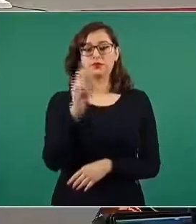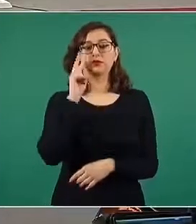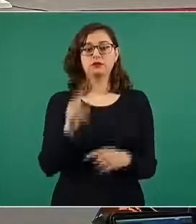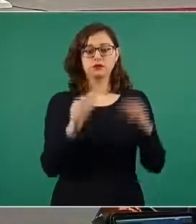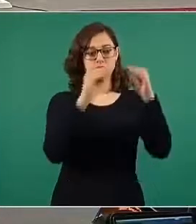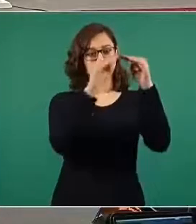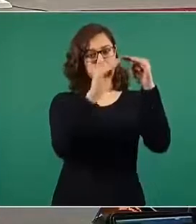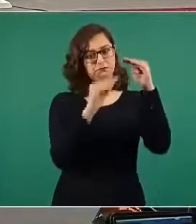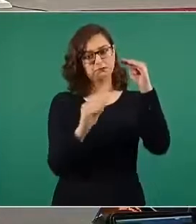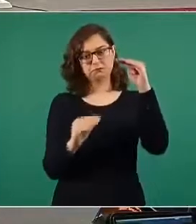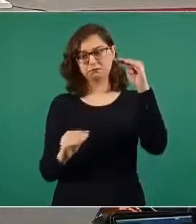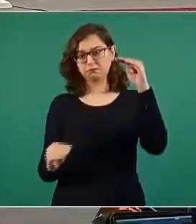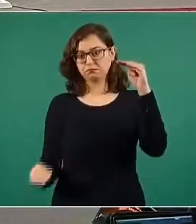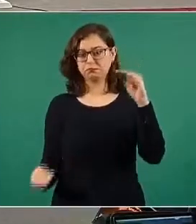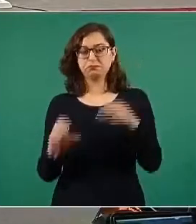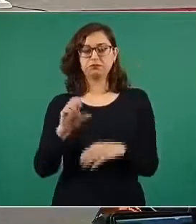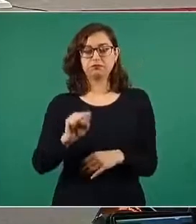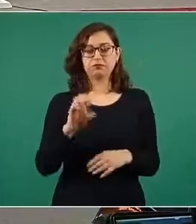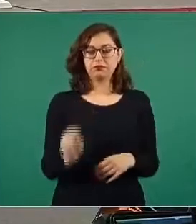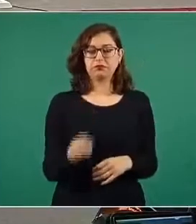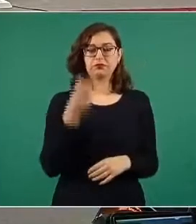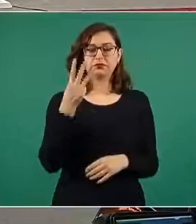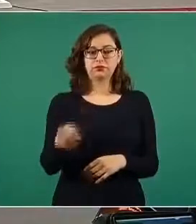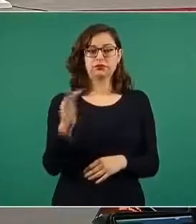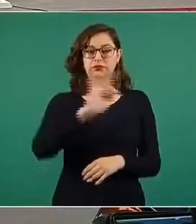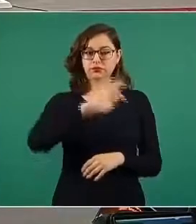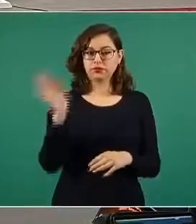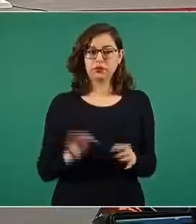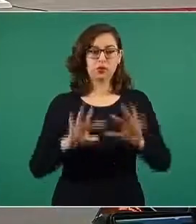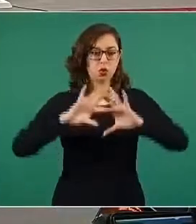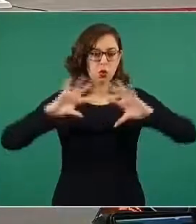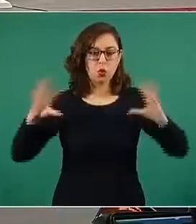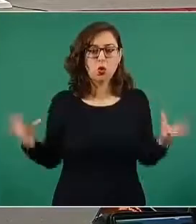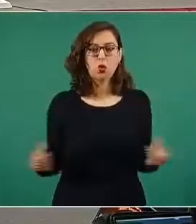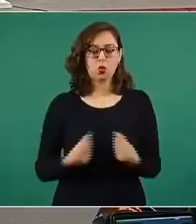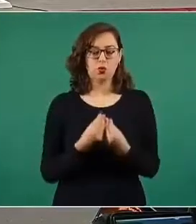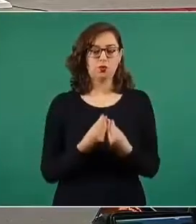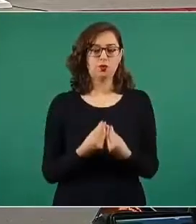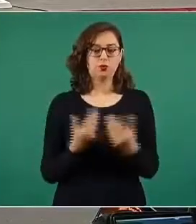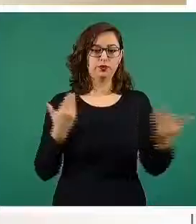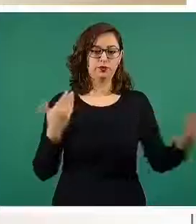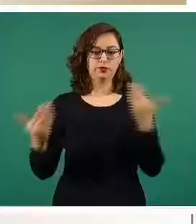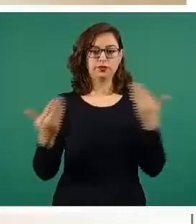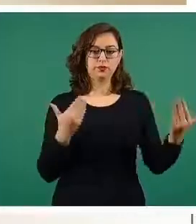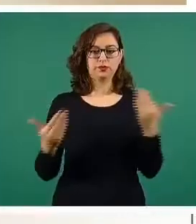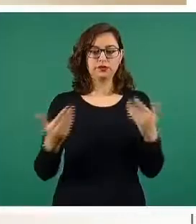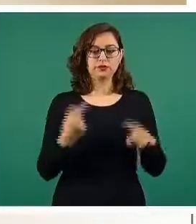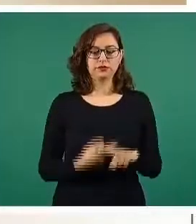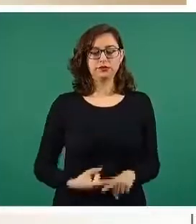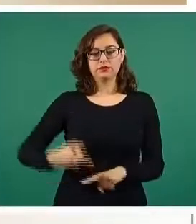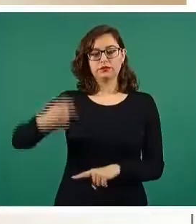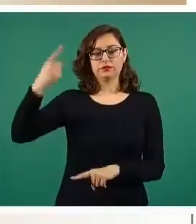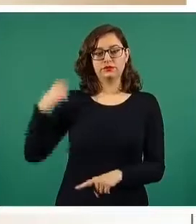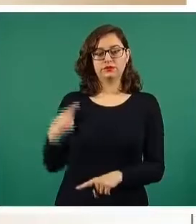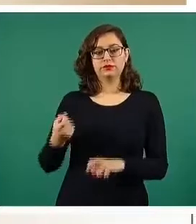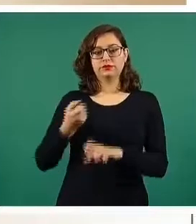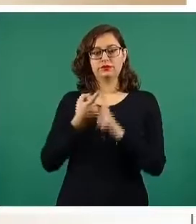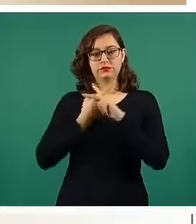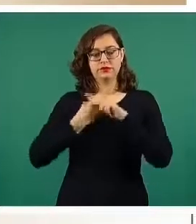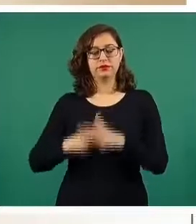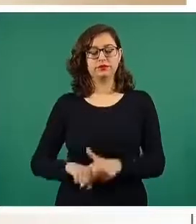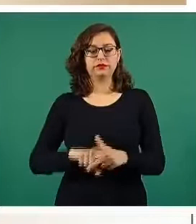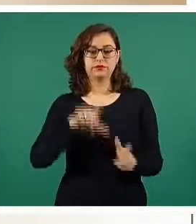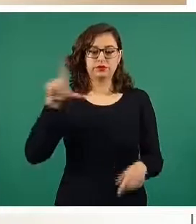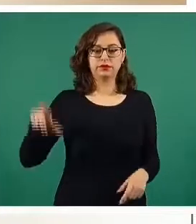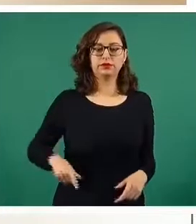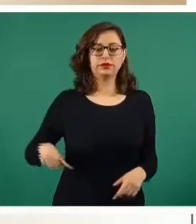vemos muy claro, del sesenta y tres por ciento en junio comparado con el inicio de la administración